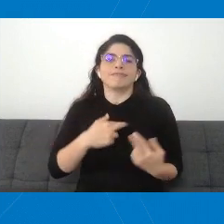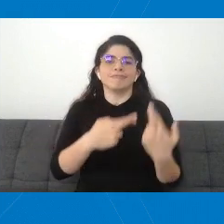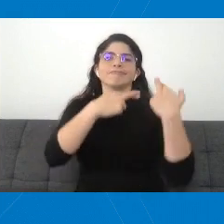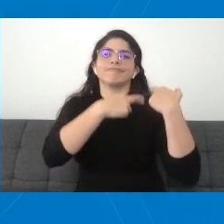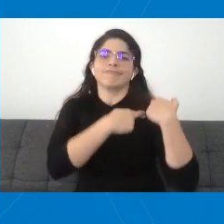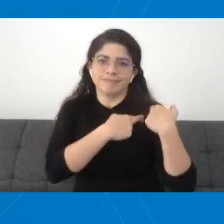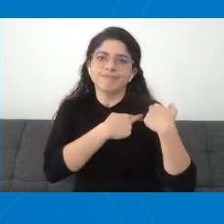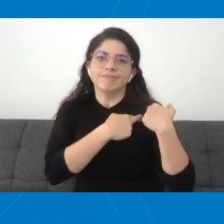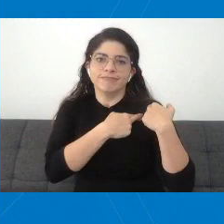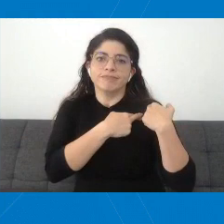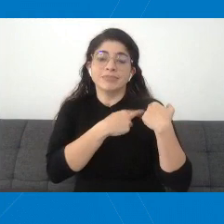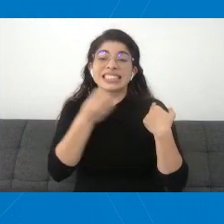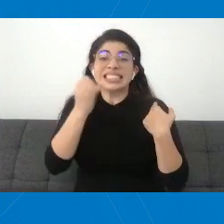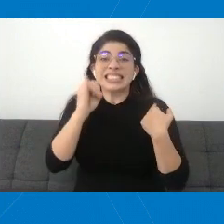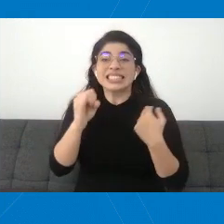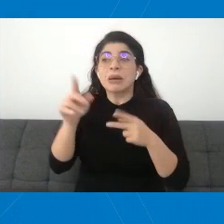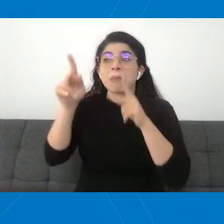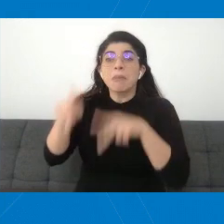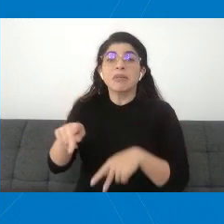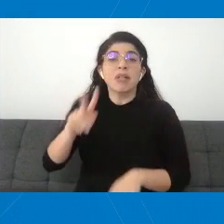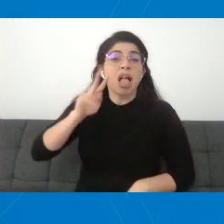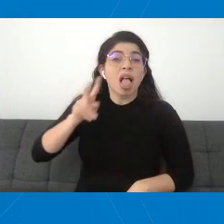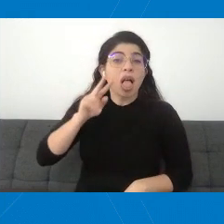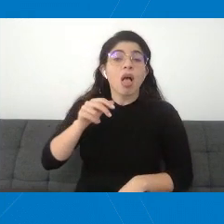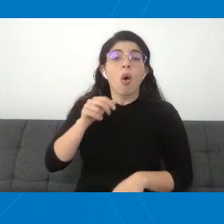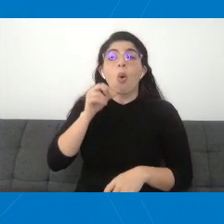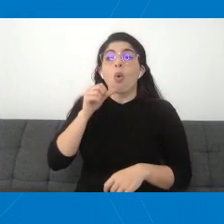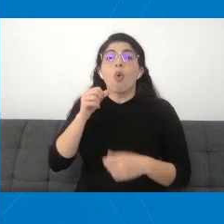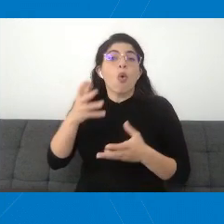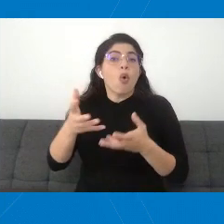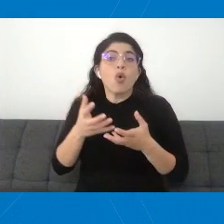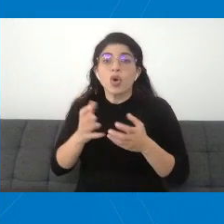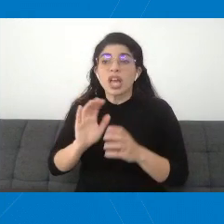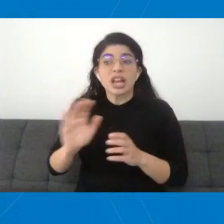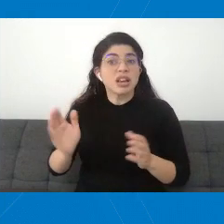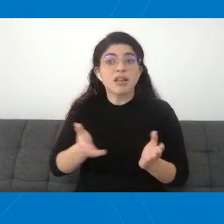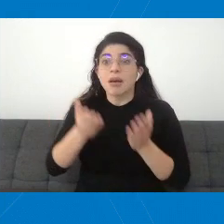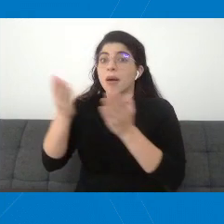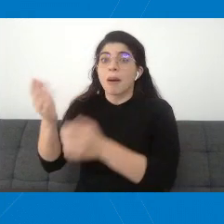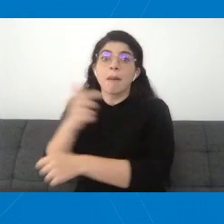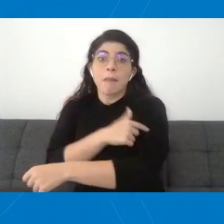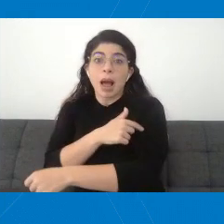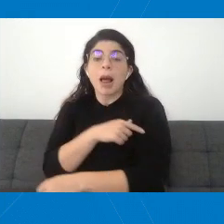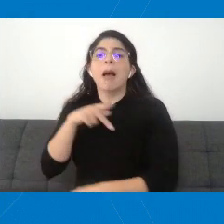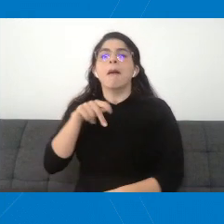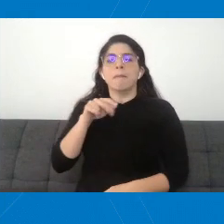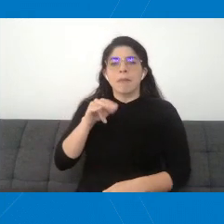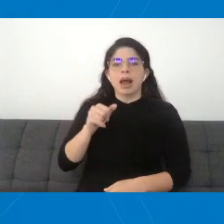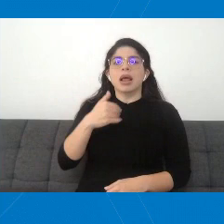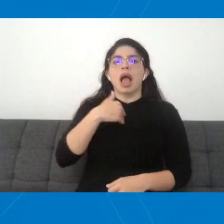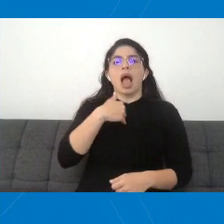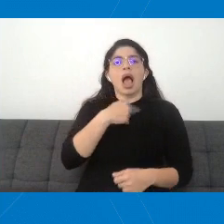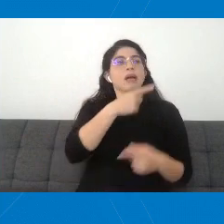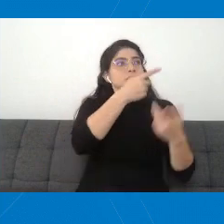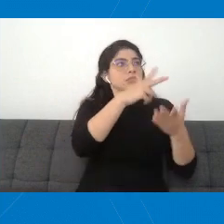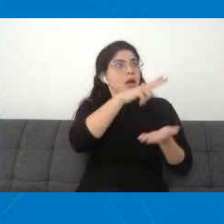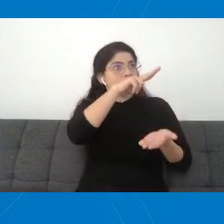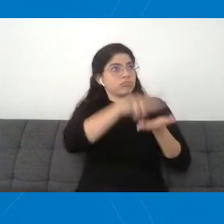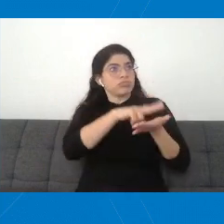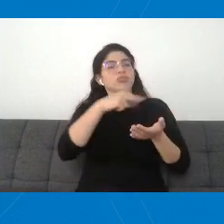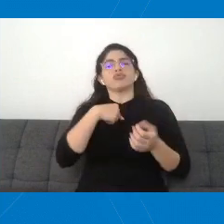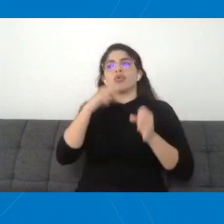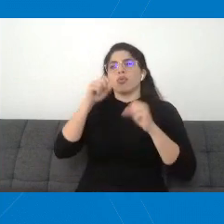de que en caso de omisión, lo faculta para poder actuar como por una